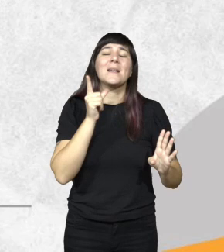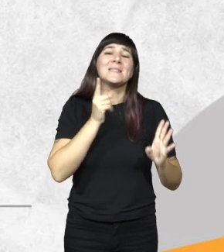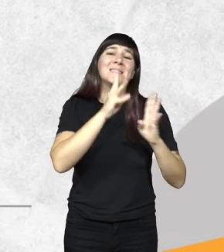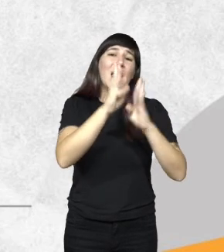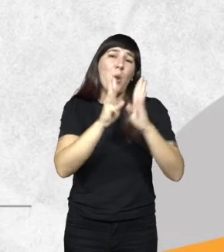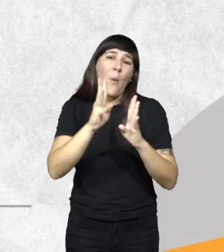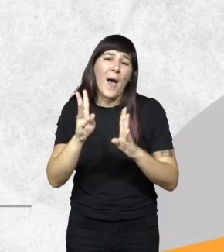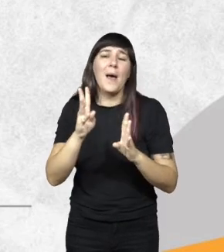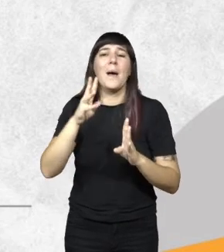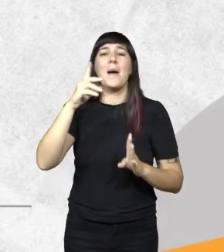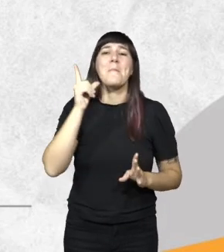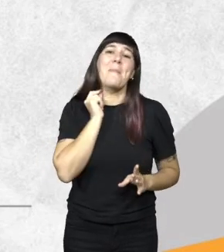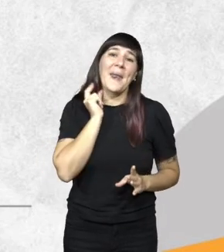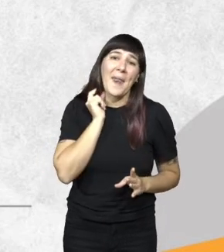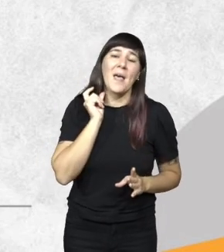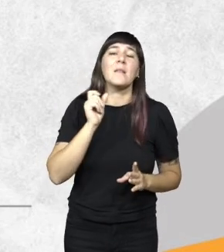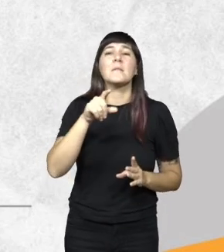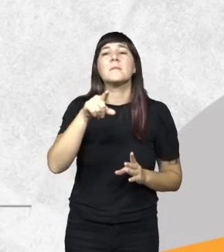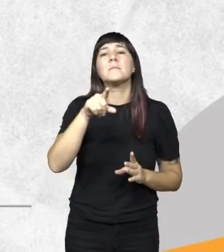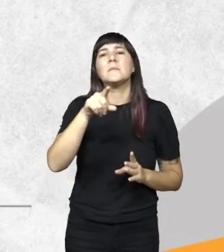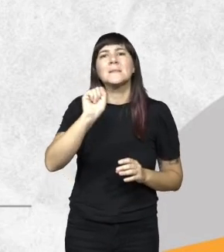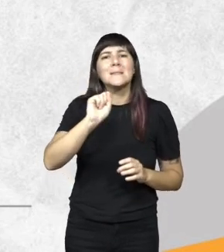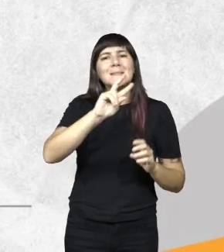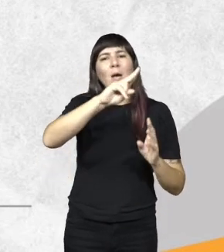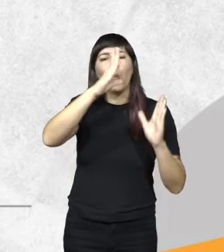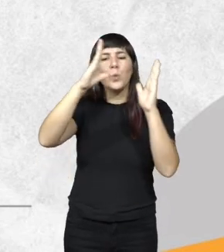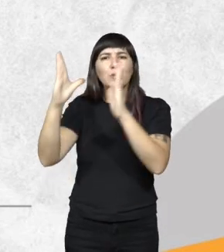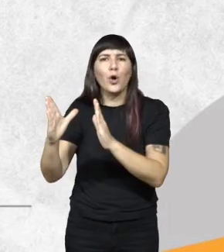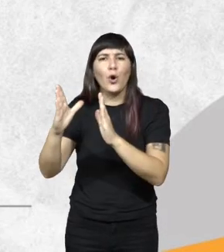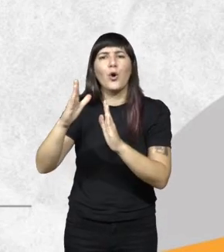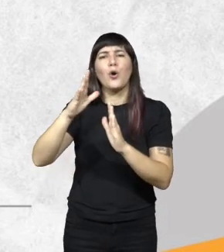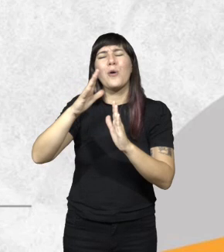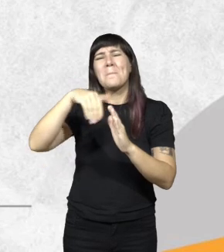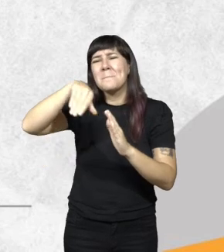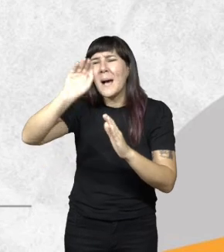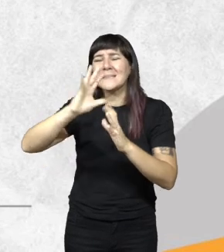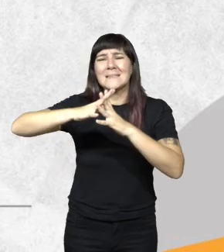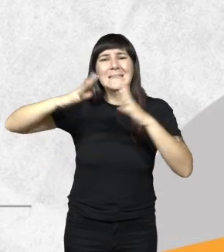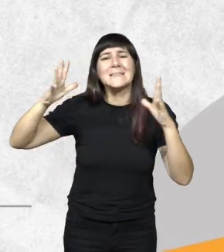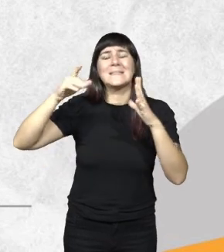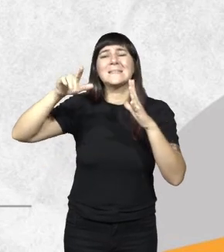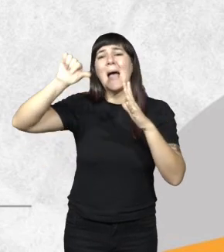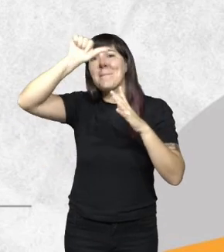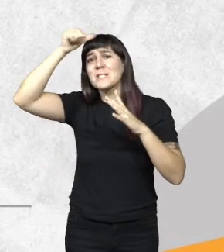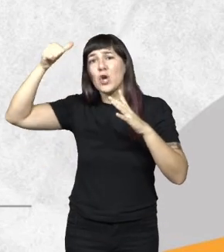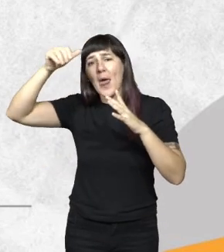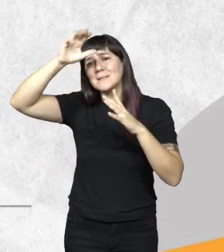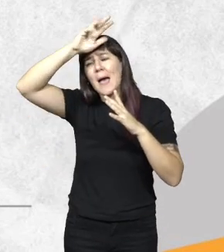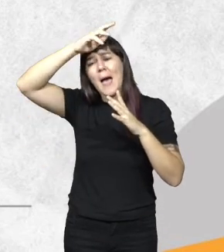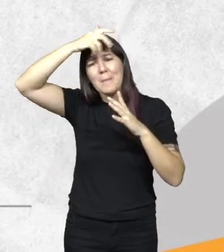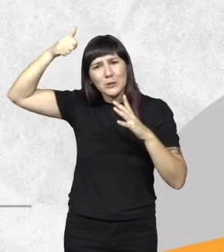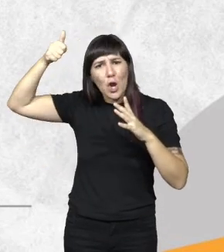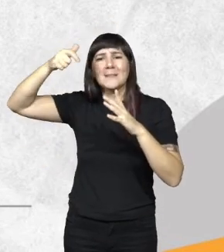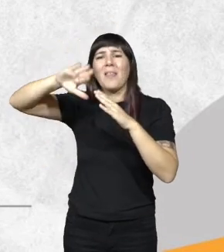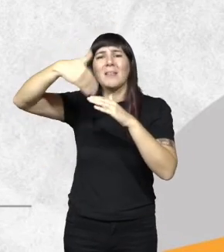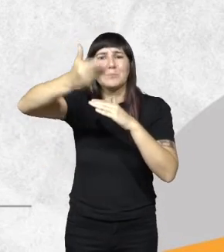paranaense el segundo bloque de selva más grande después del Amazonas en América del Sur